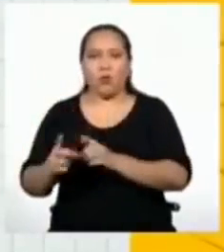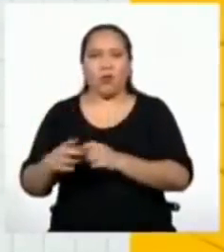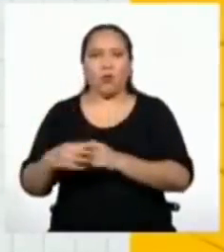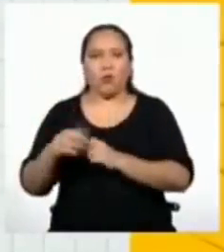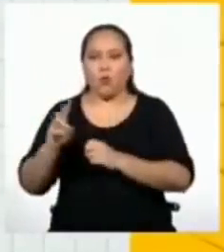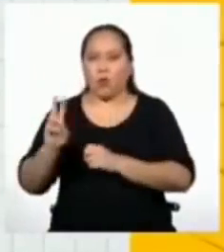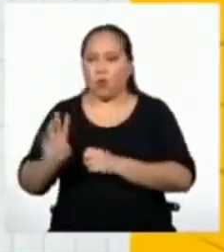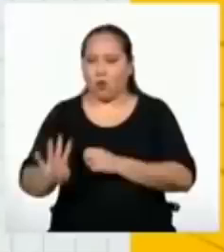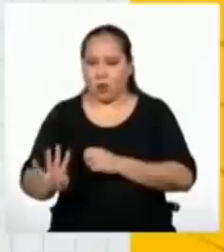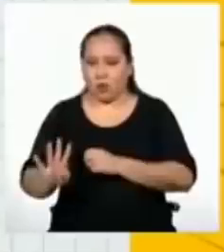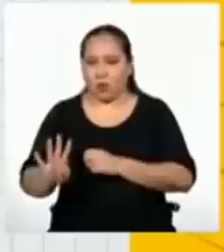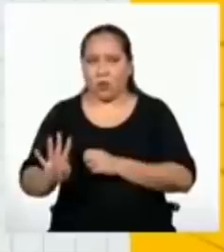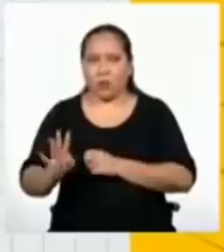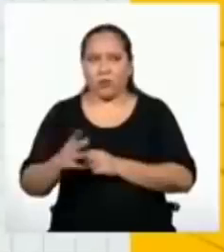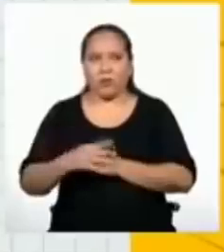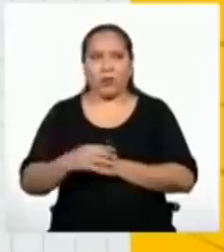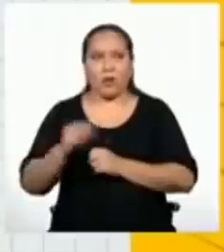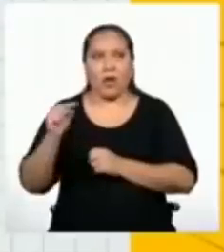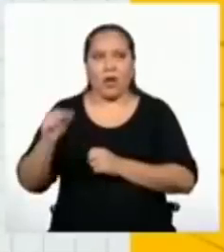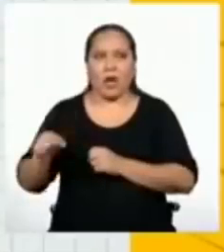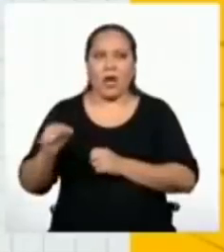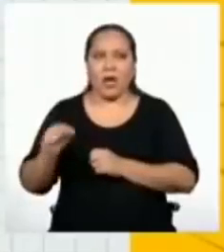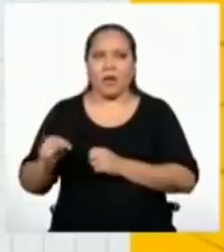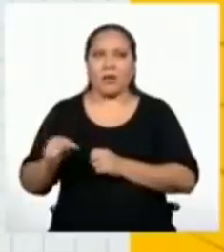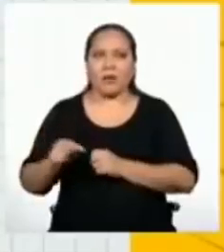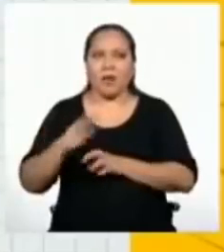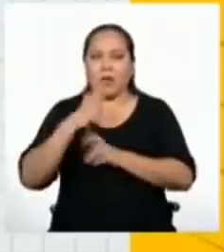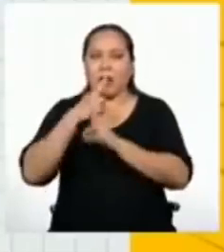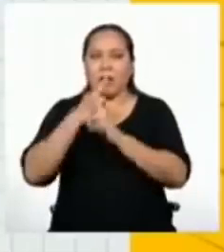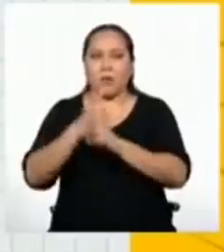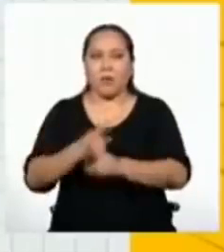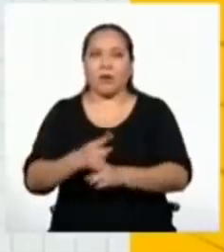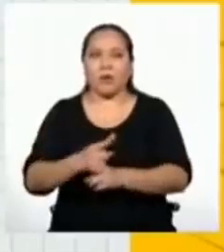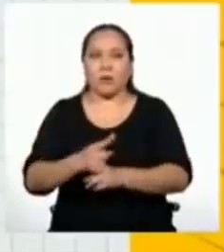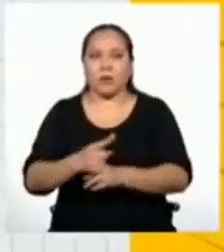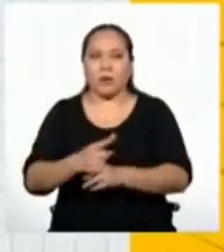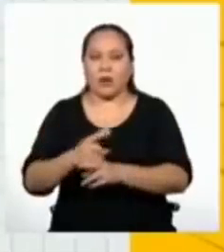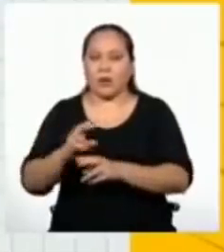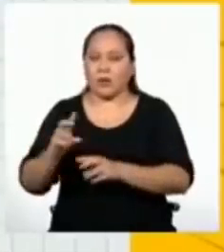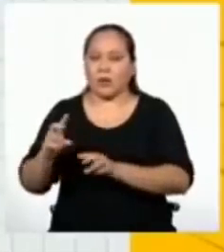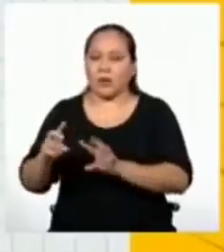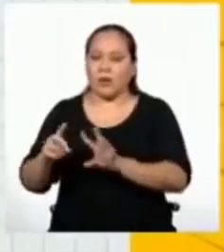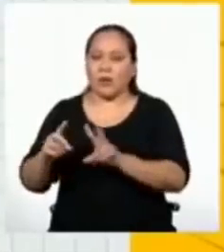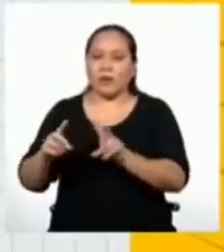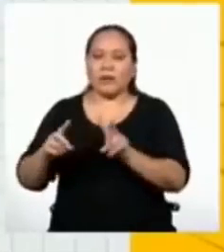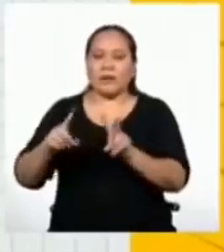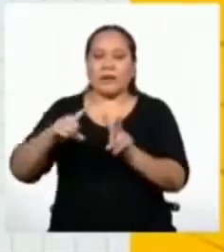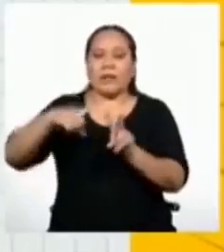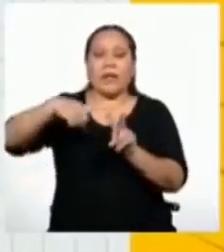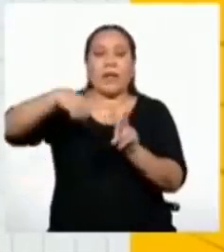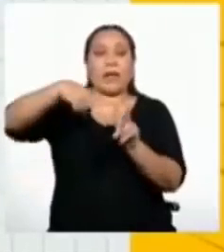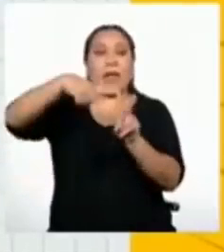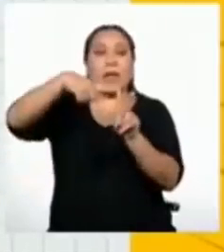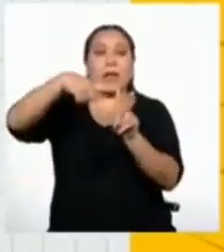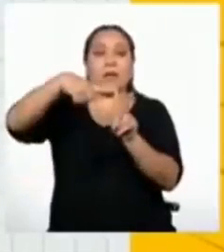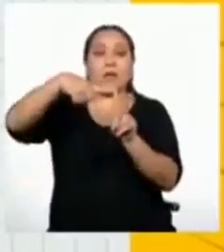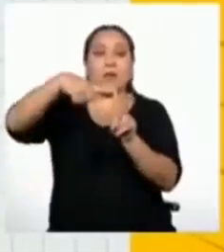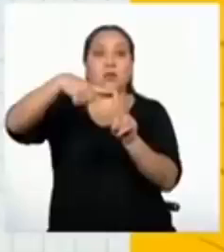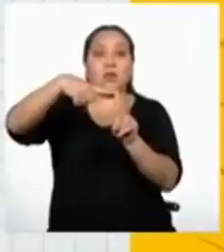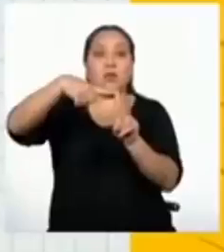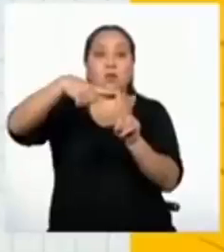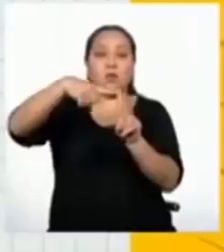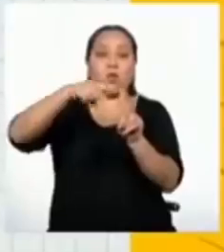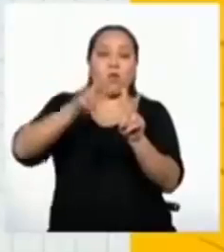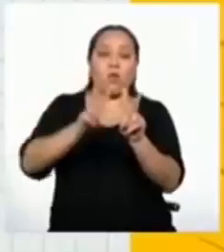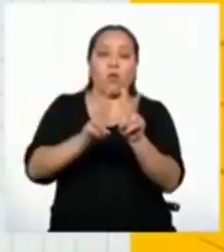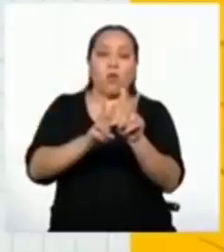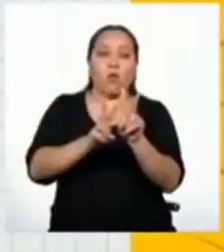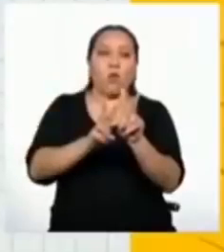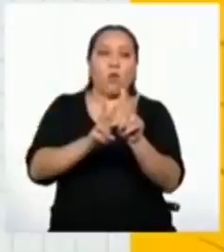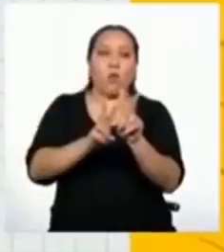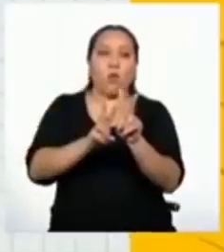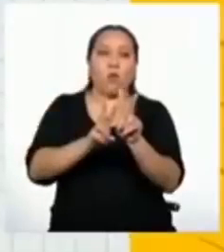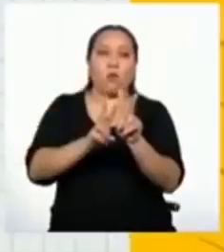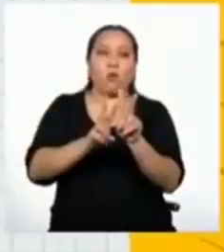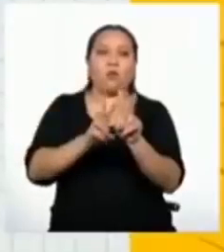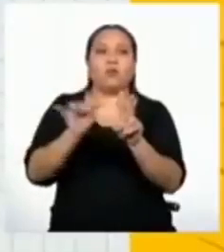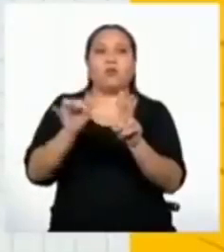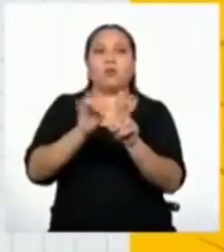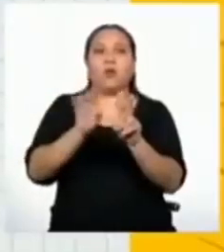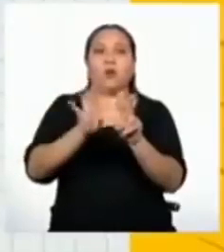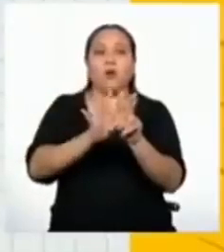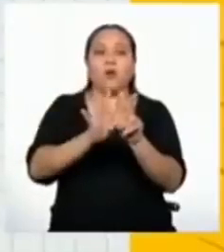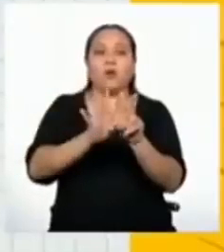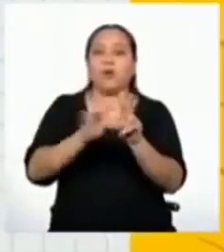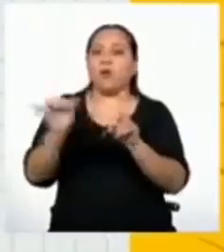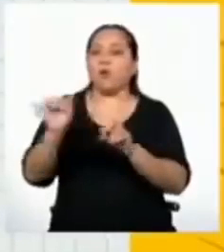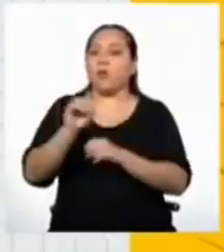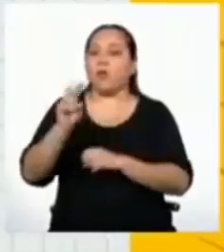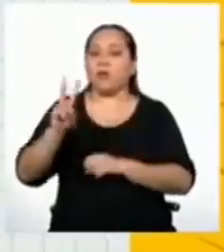resultado cuatro. A este resultado, le saco la raíz cuadrada y obtengo el número dos. ¡Azú,